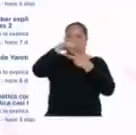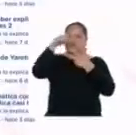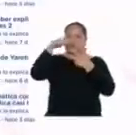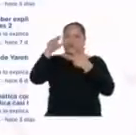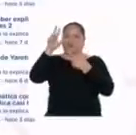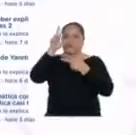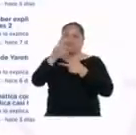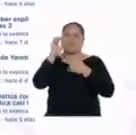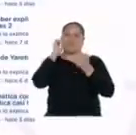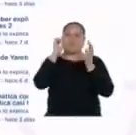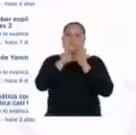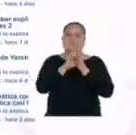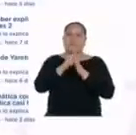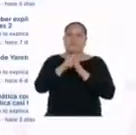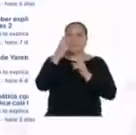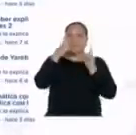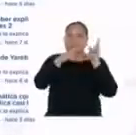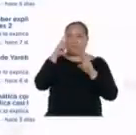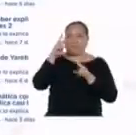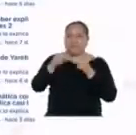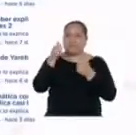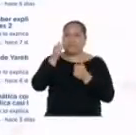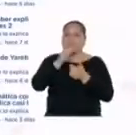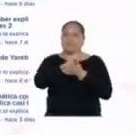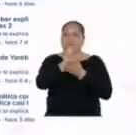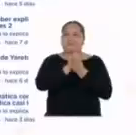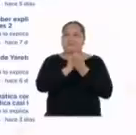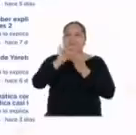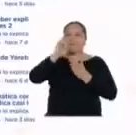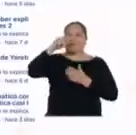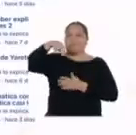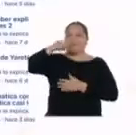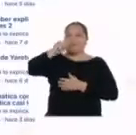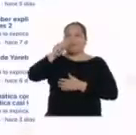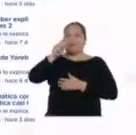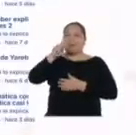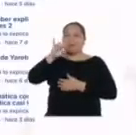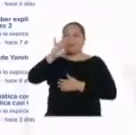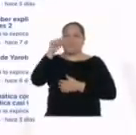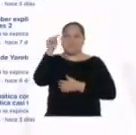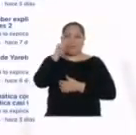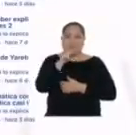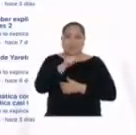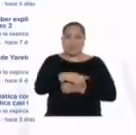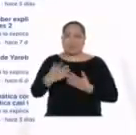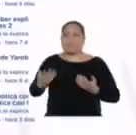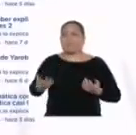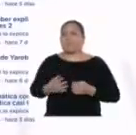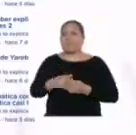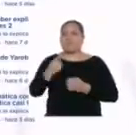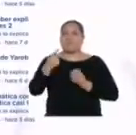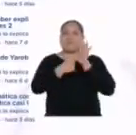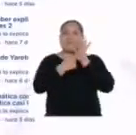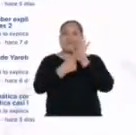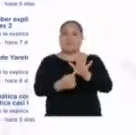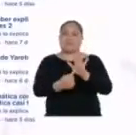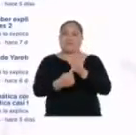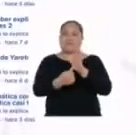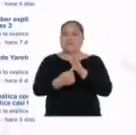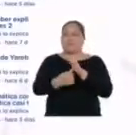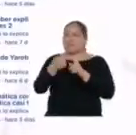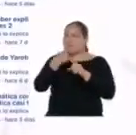ejemplos para reconocer un texto instructivo. Los textos instructivos son aquellos que nos brindan